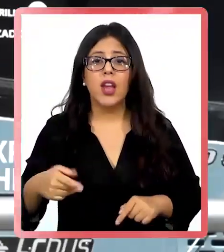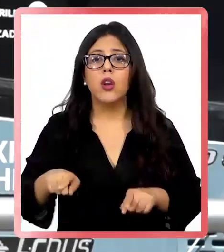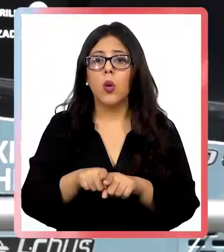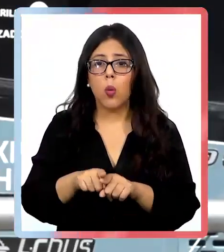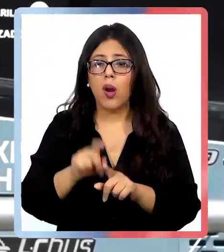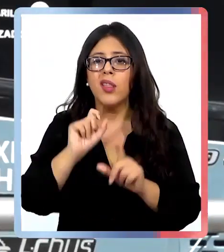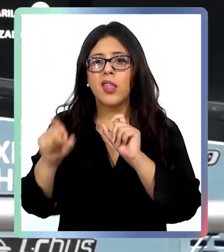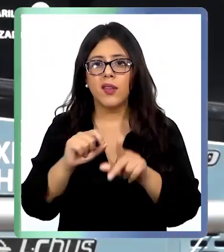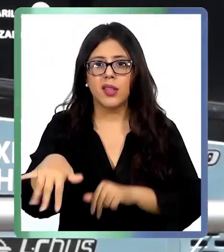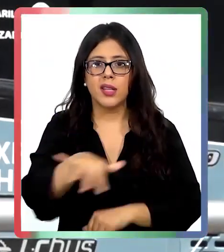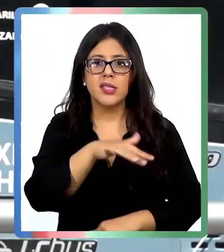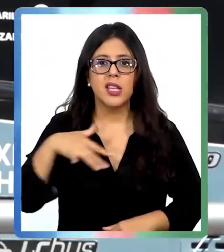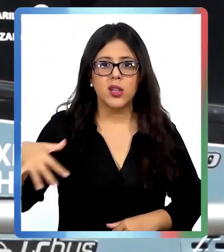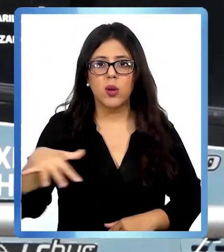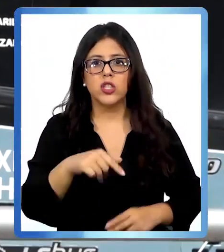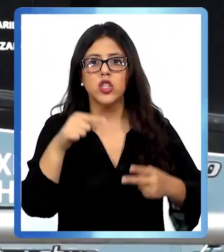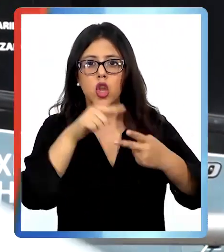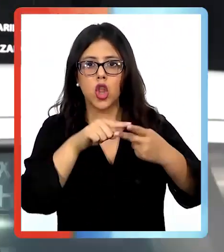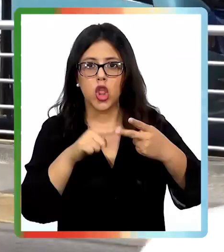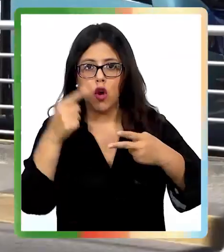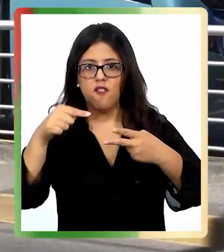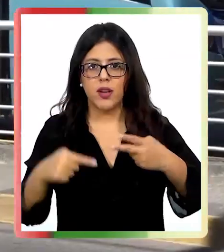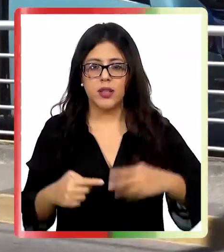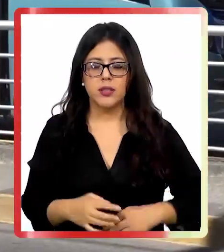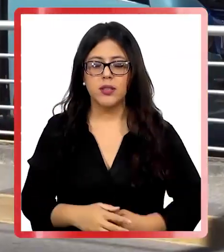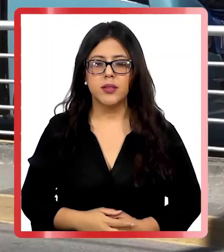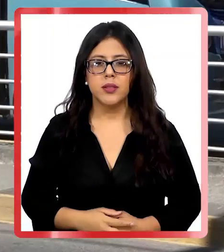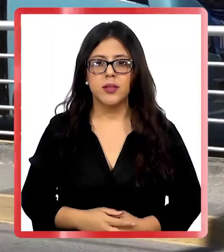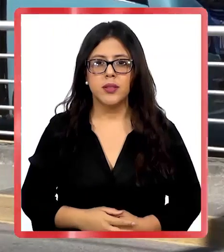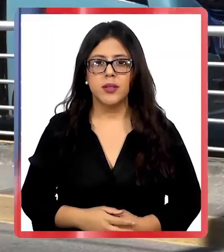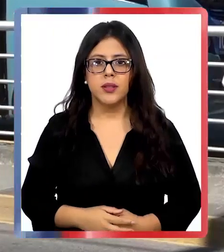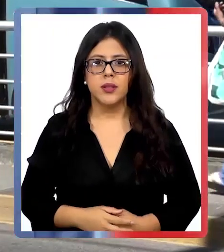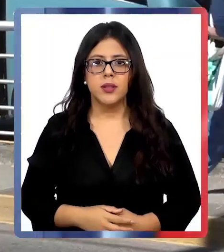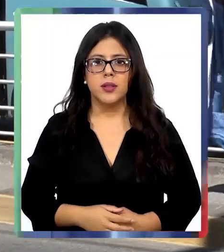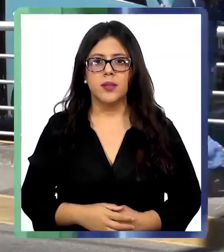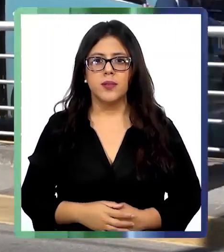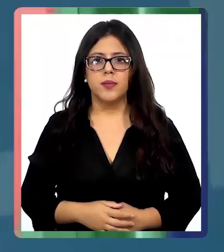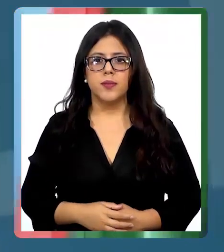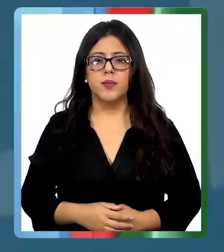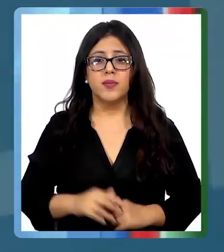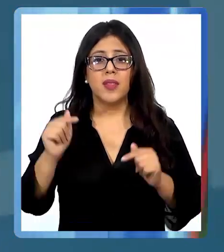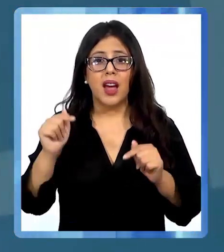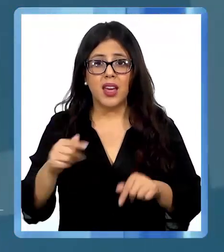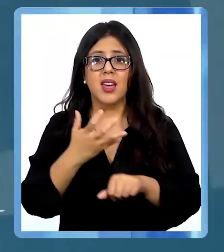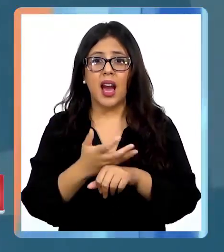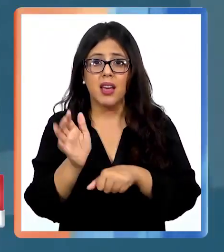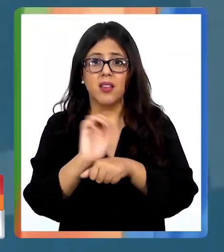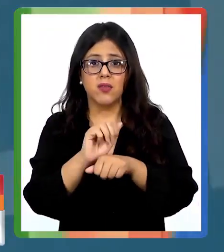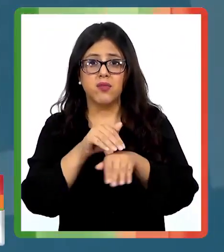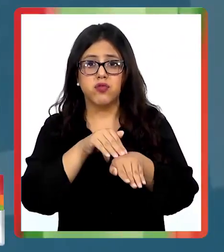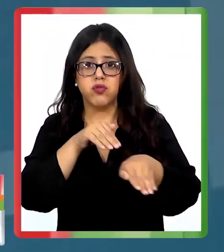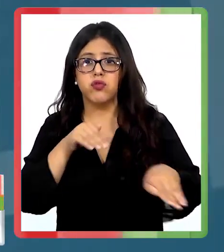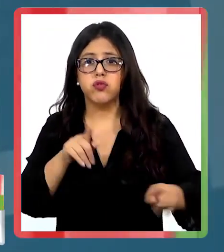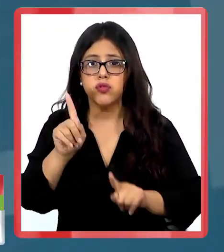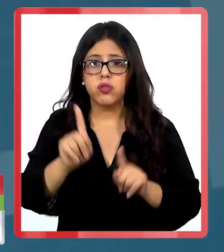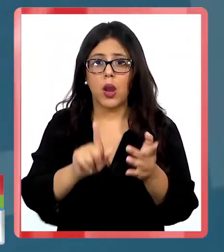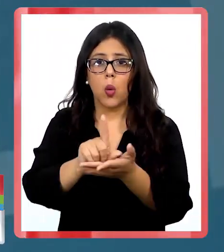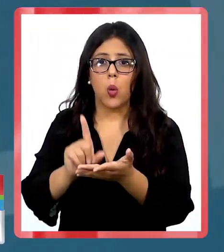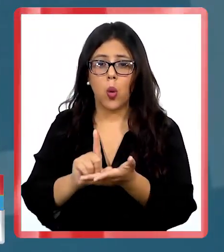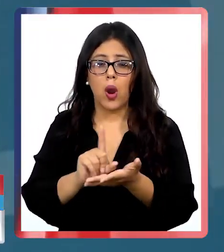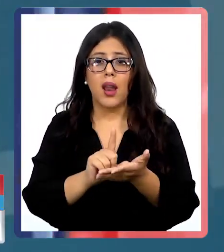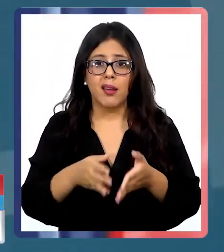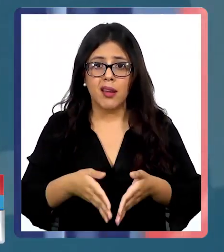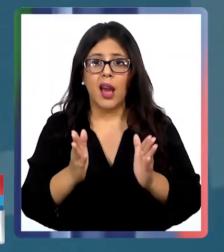salir a desmentir la situación en dos oportunidades. Hay episodios de congestión en algunos ejes